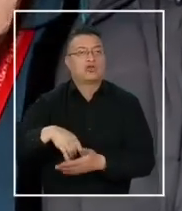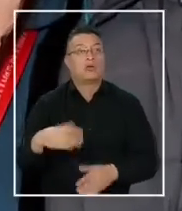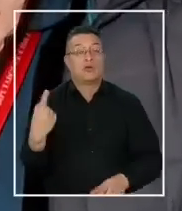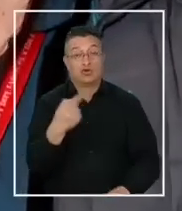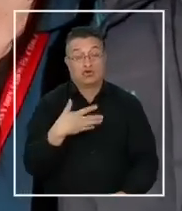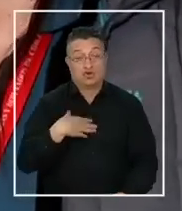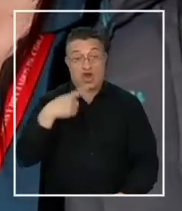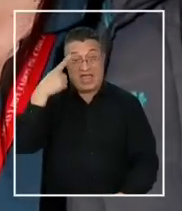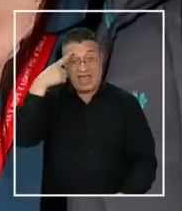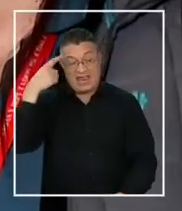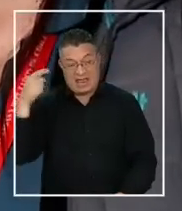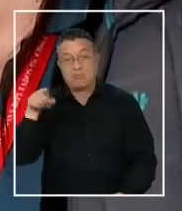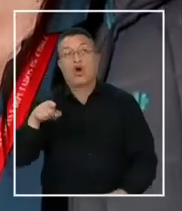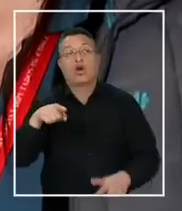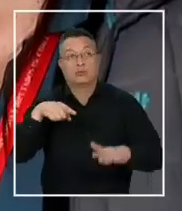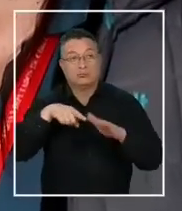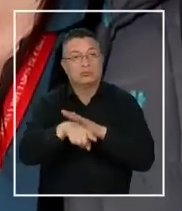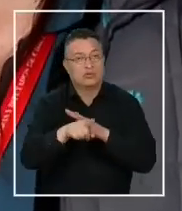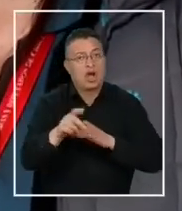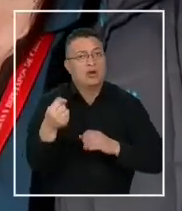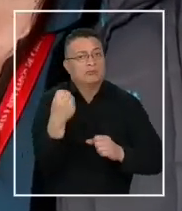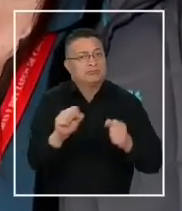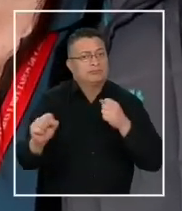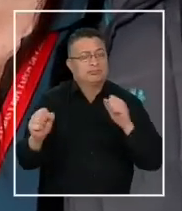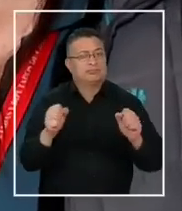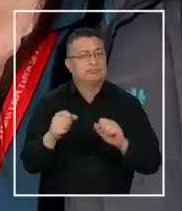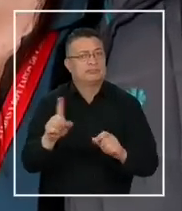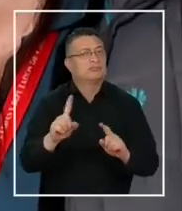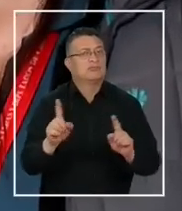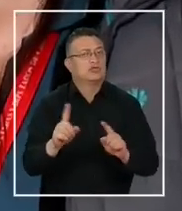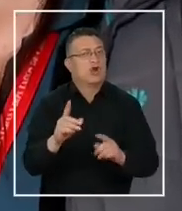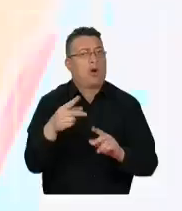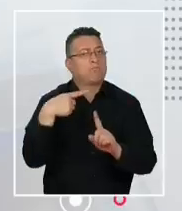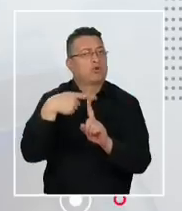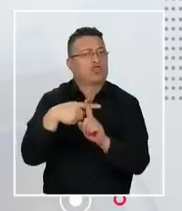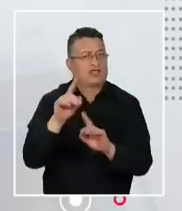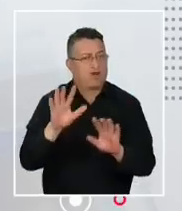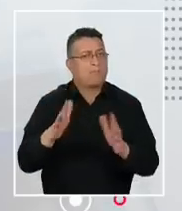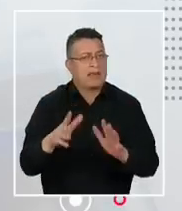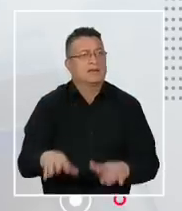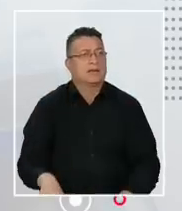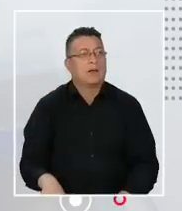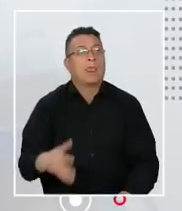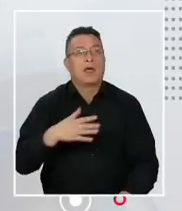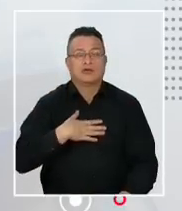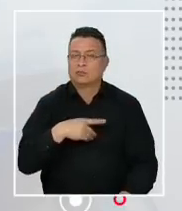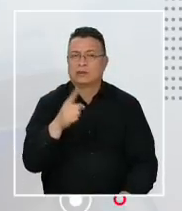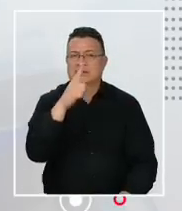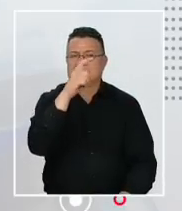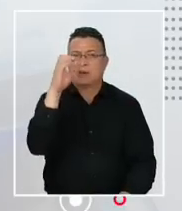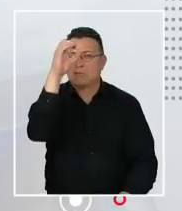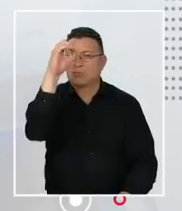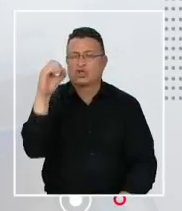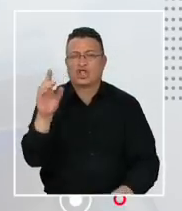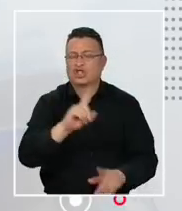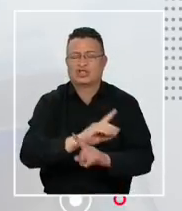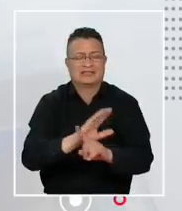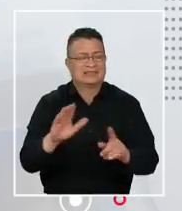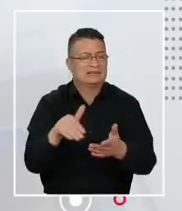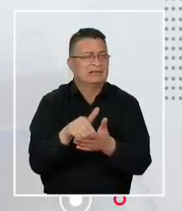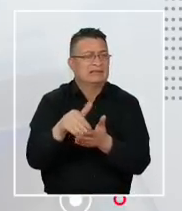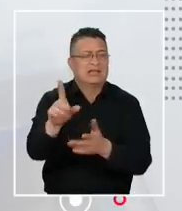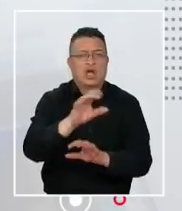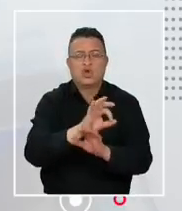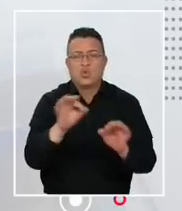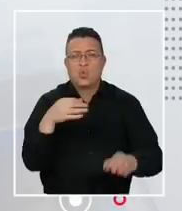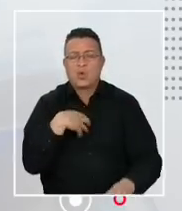incidió en algunas conductas que no eran del todo positivas. Yo descarto categóricamente haber expresado